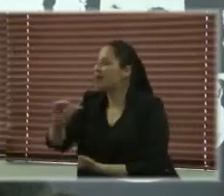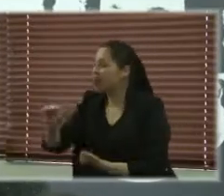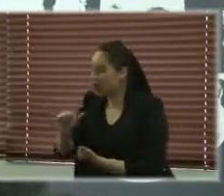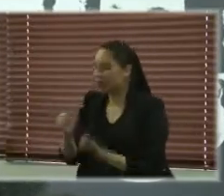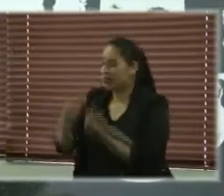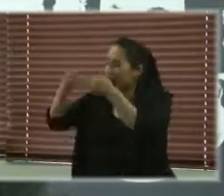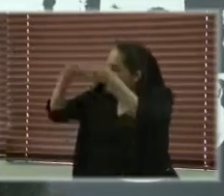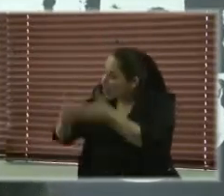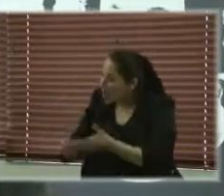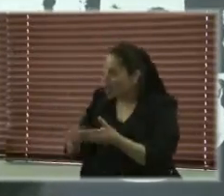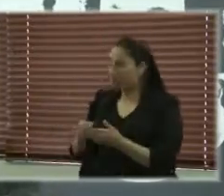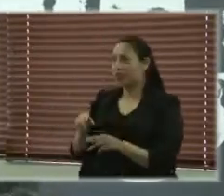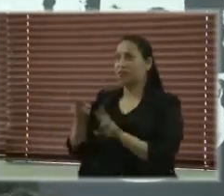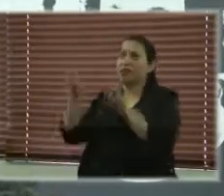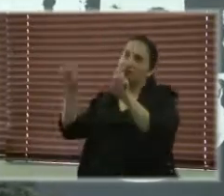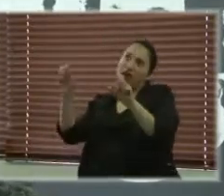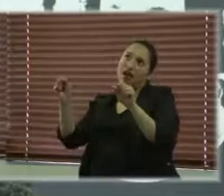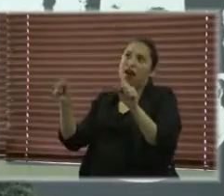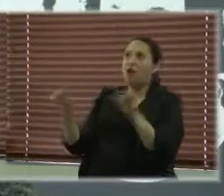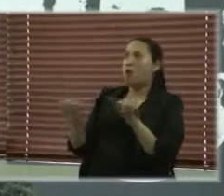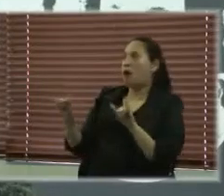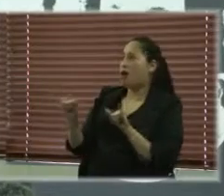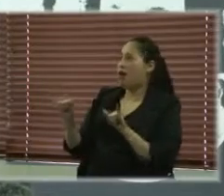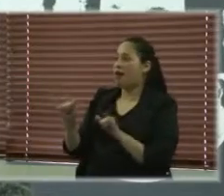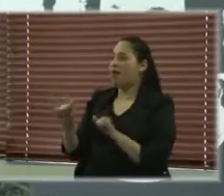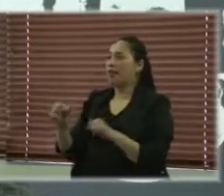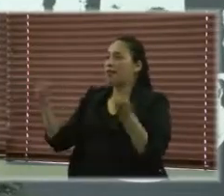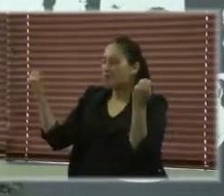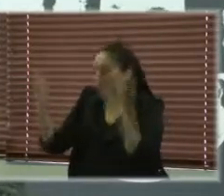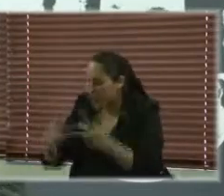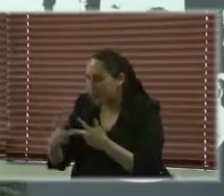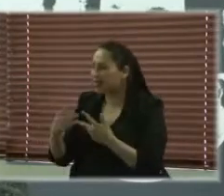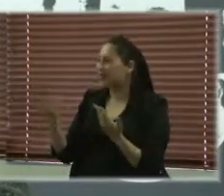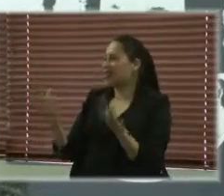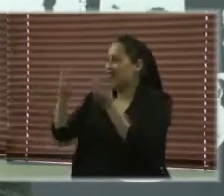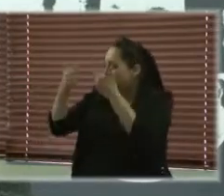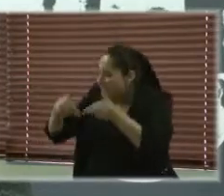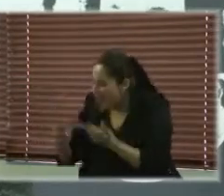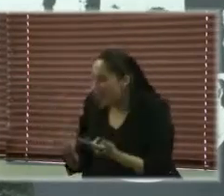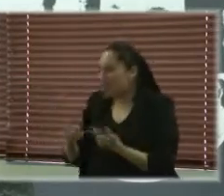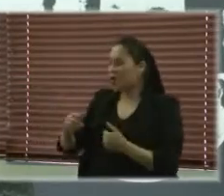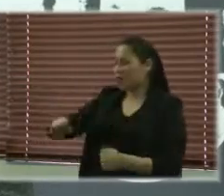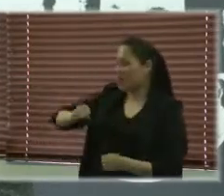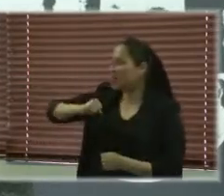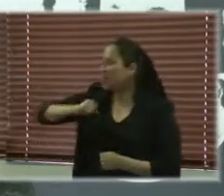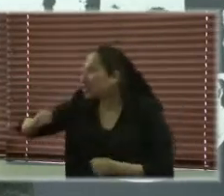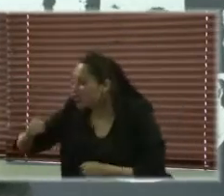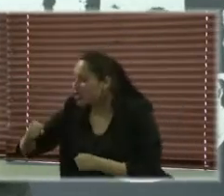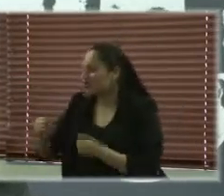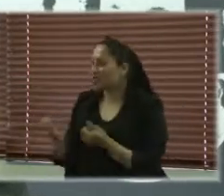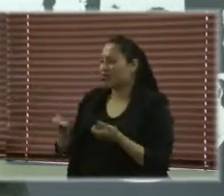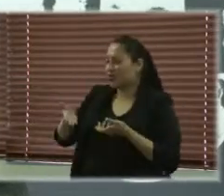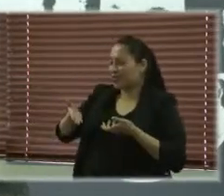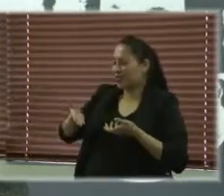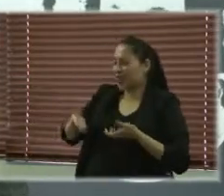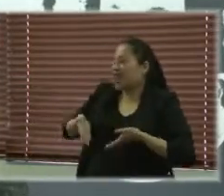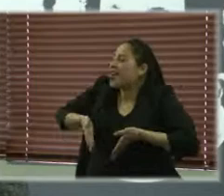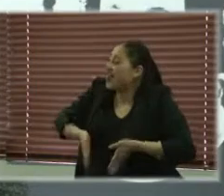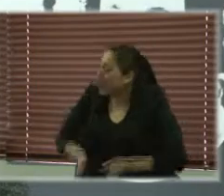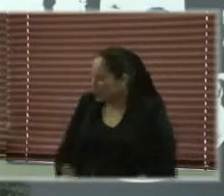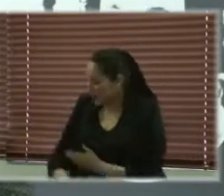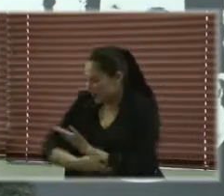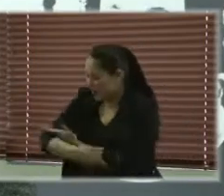asuntos de violencia de género con respecto a los derechos reproductivos, sino en otros asuntos